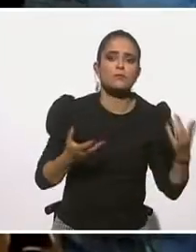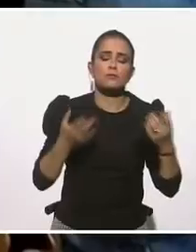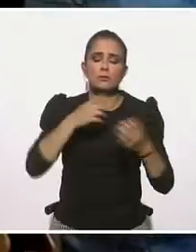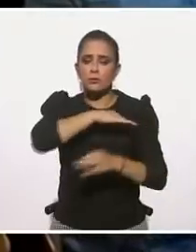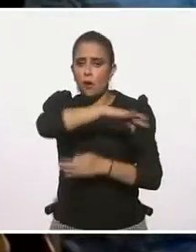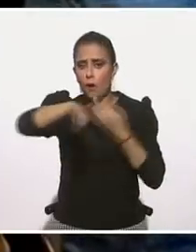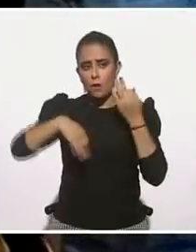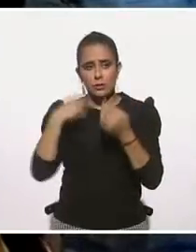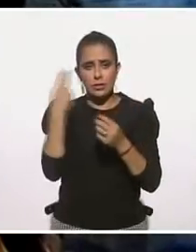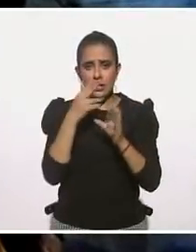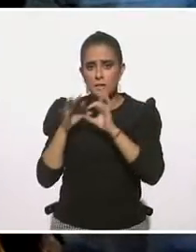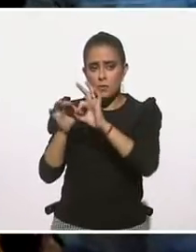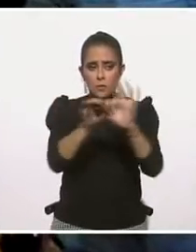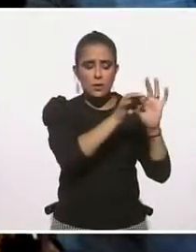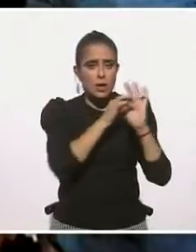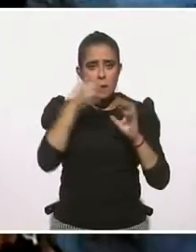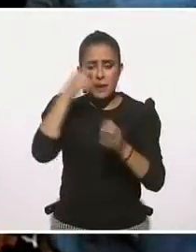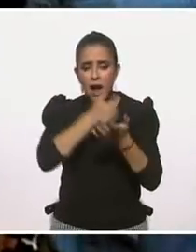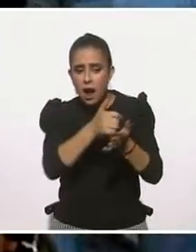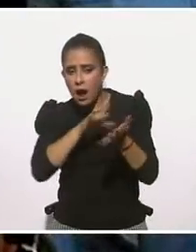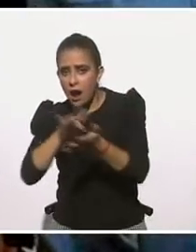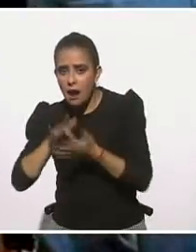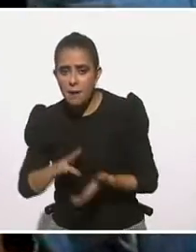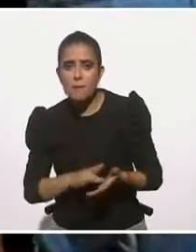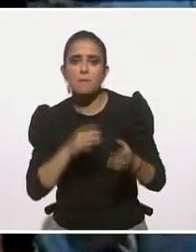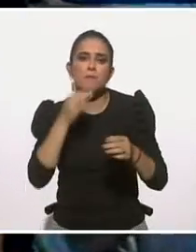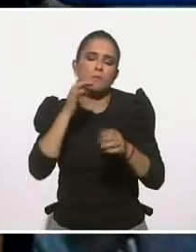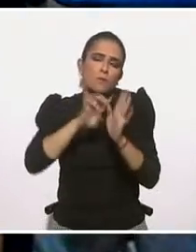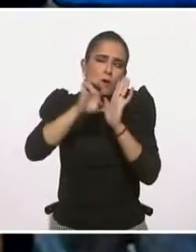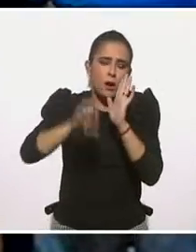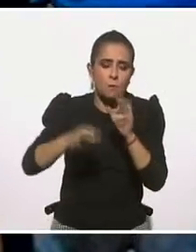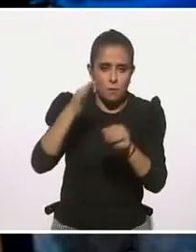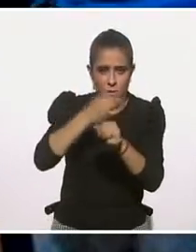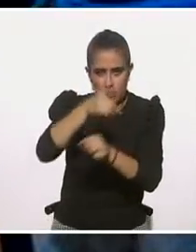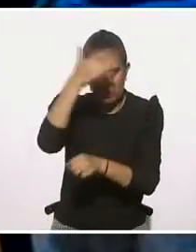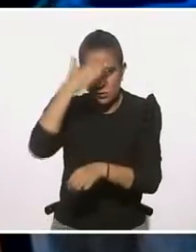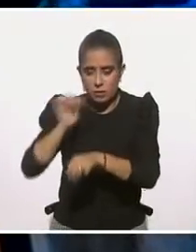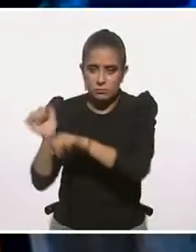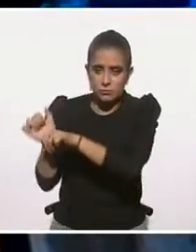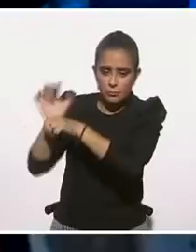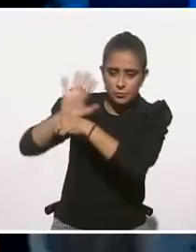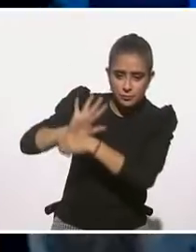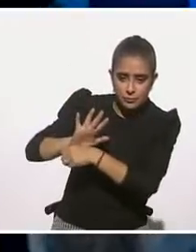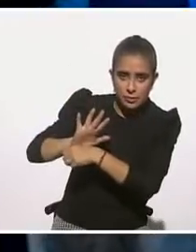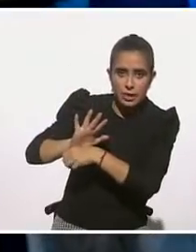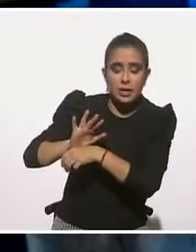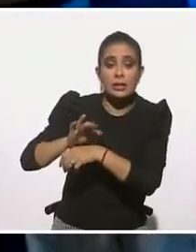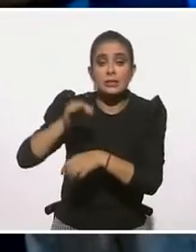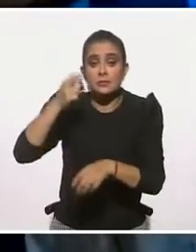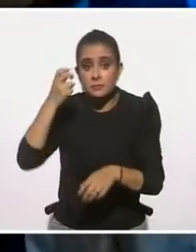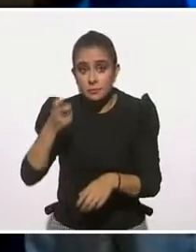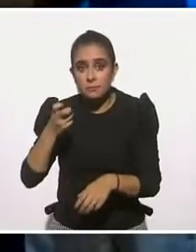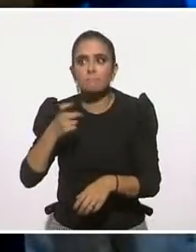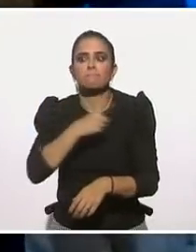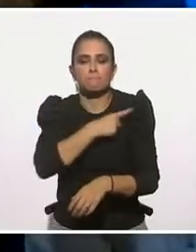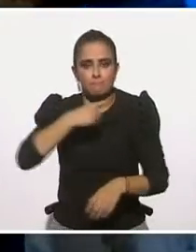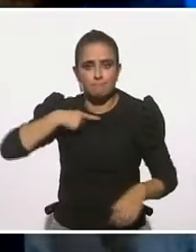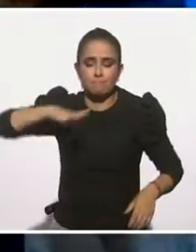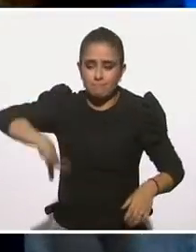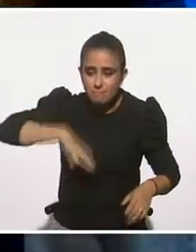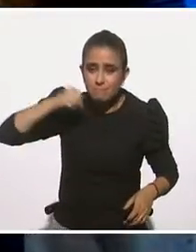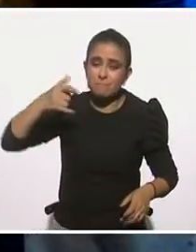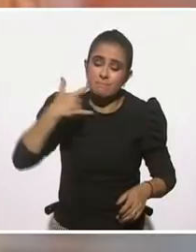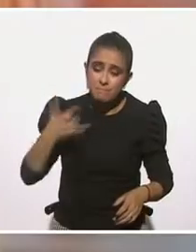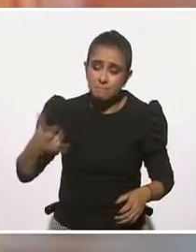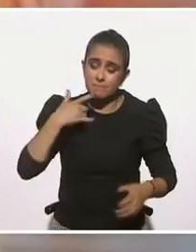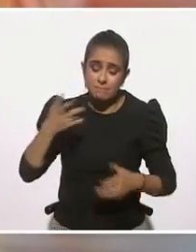Frente a estos escenarios de desastre de la COVID-19, podemos resurgir más fortalecidos, con